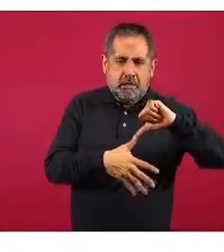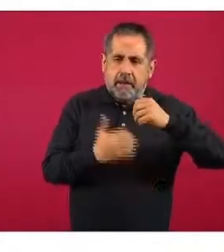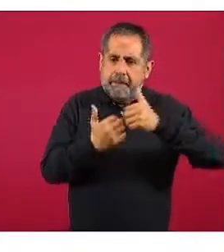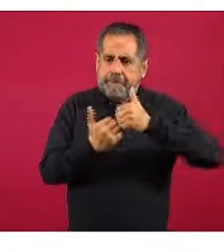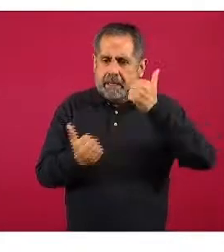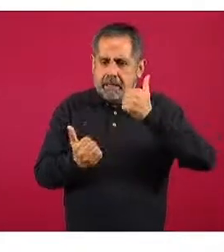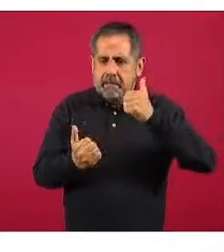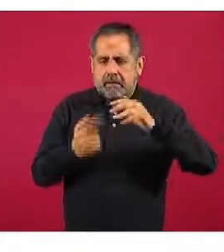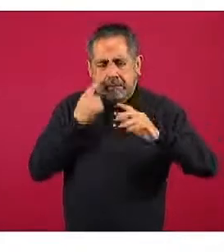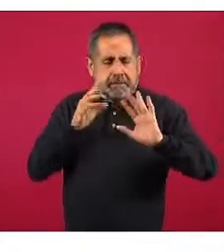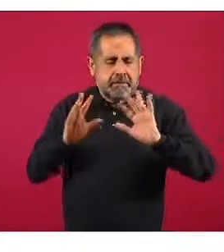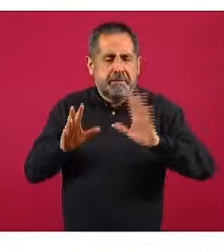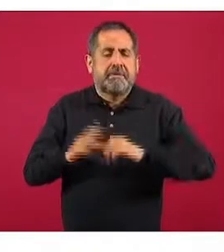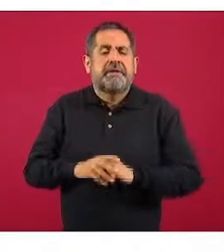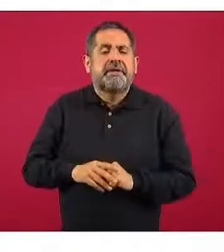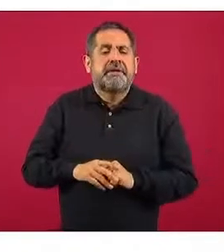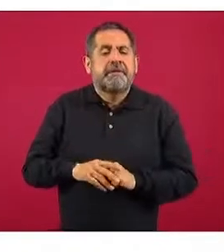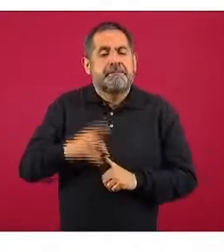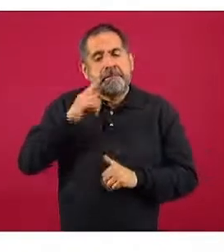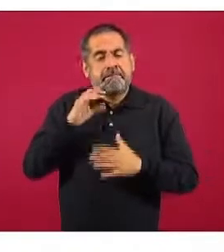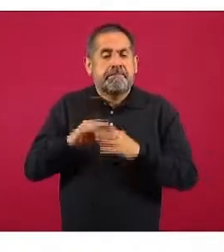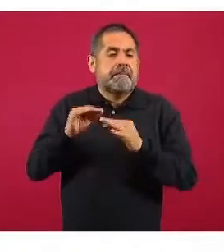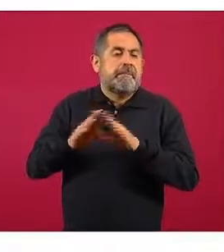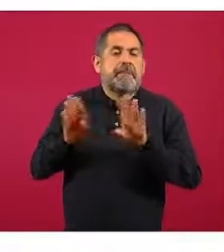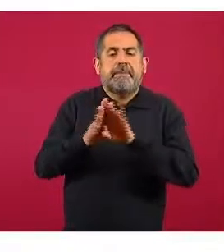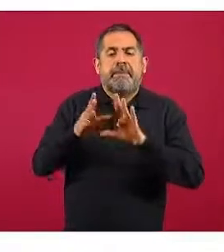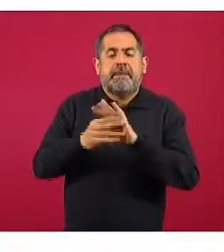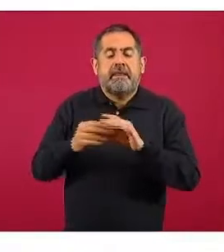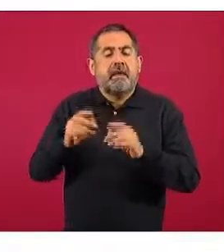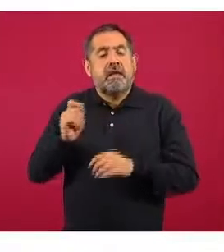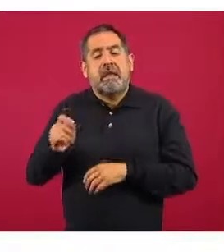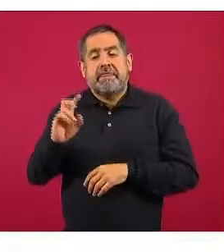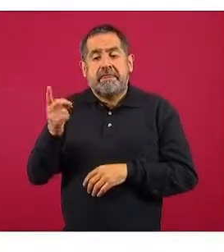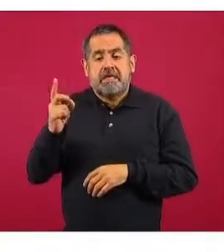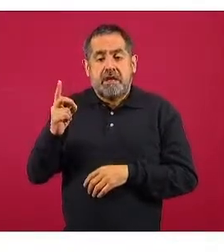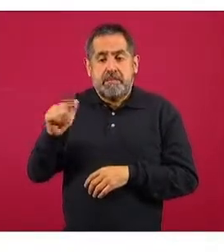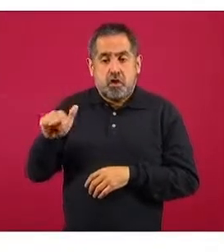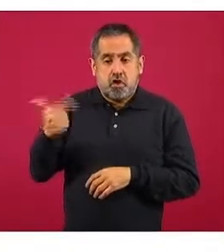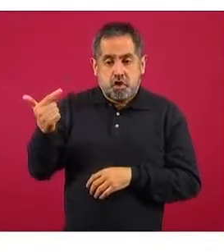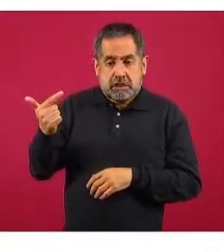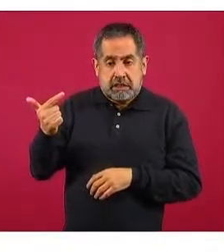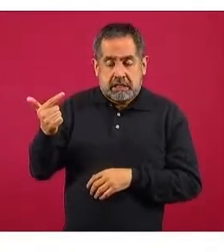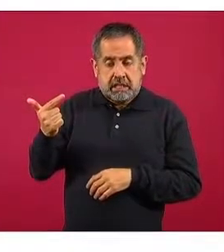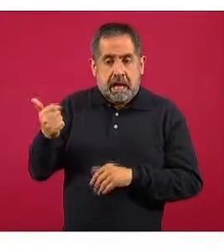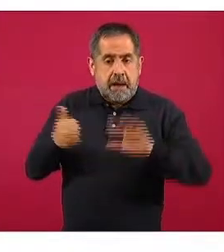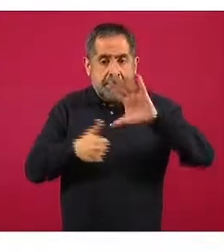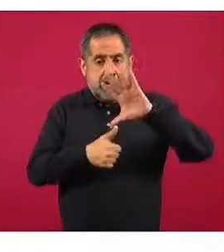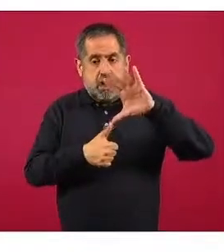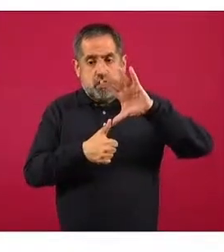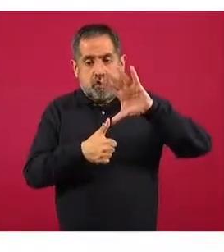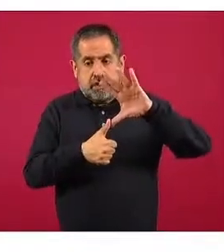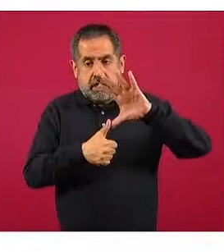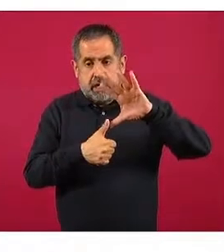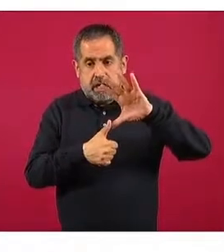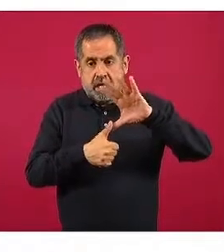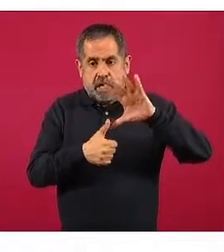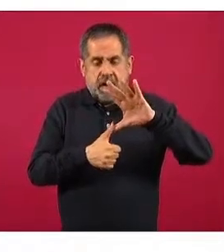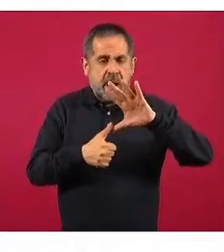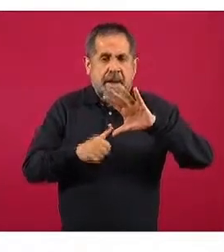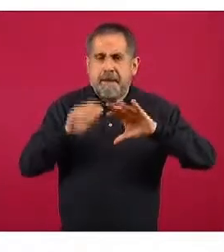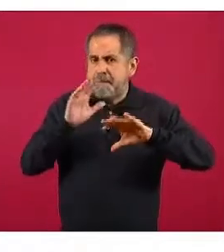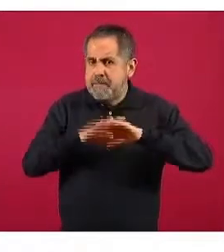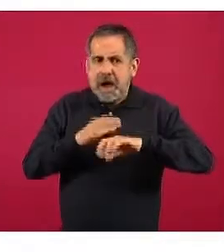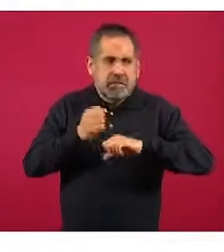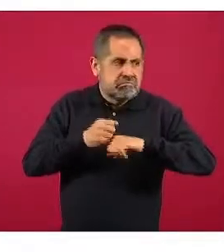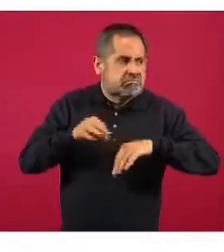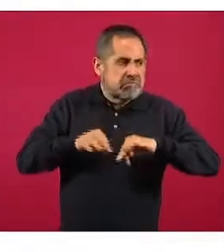de América del Sur. Definitivamente, para el corte del 12 de diciembre, América del Norte es la que tiene la mayor actividad